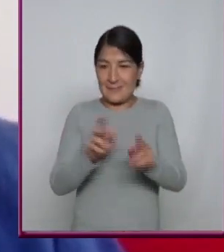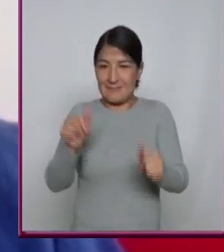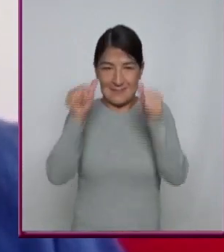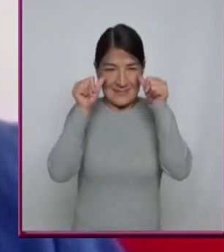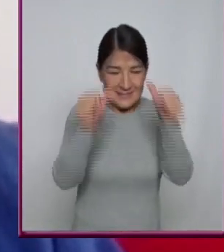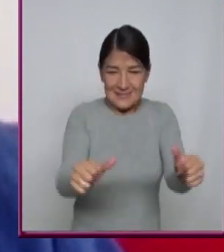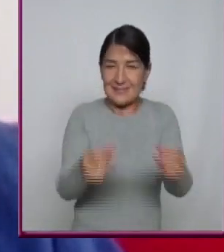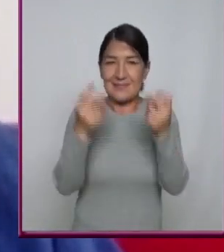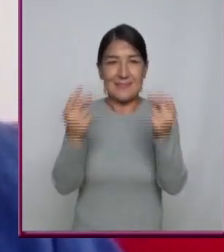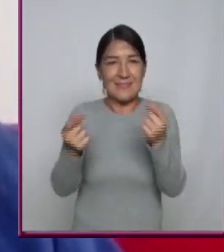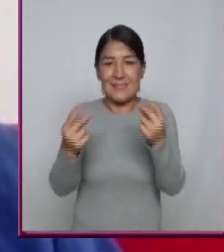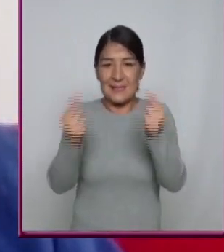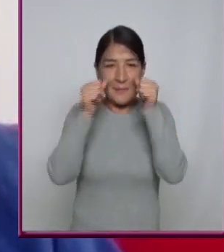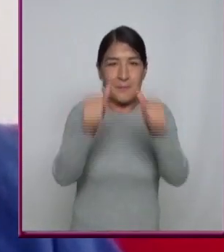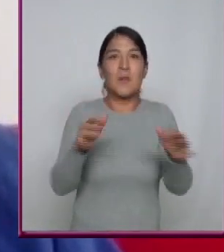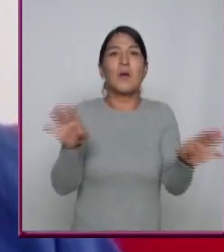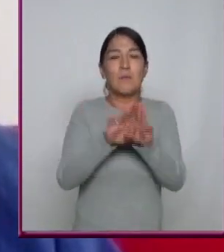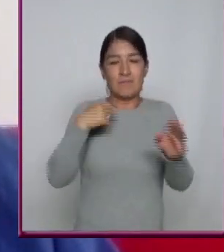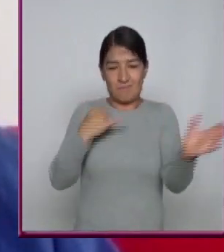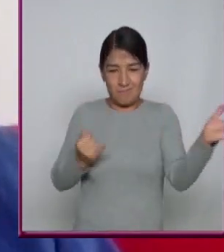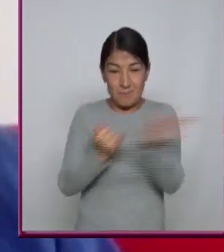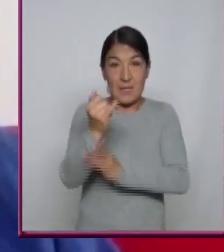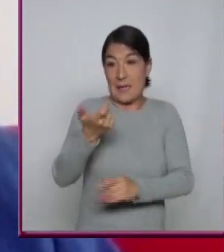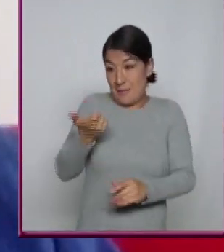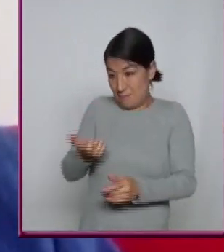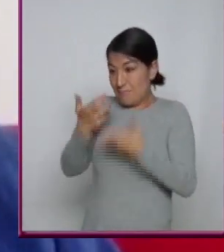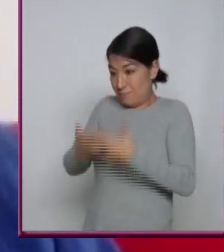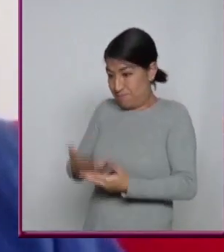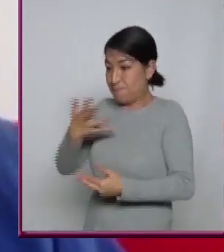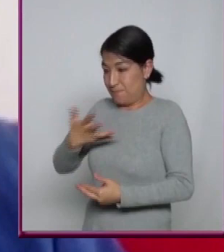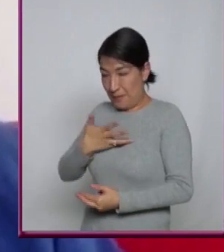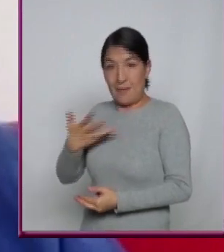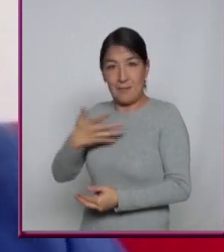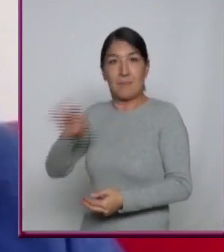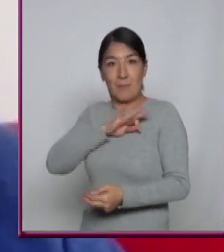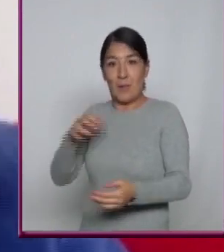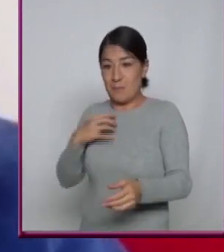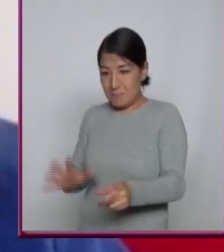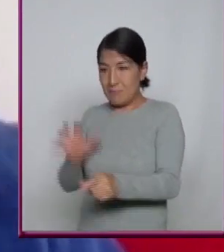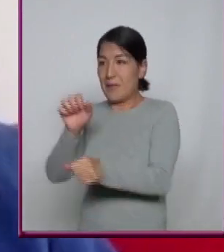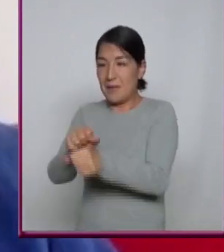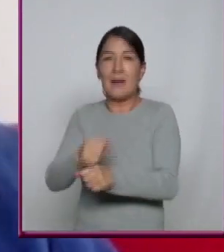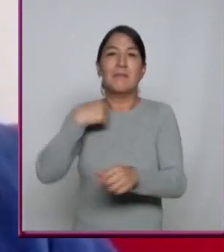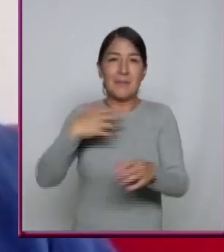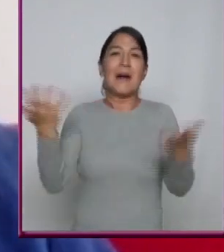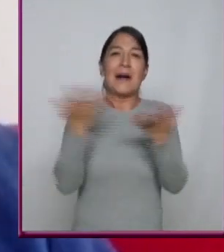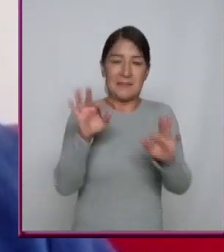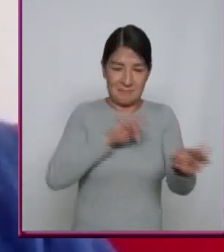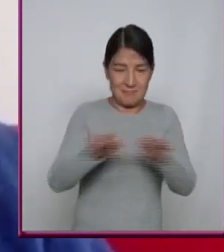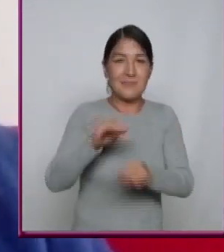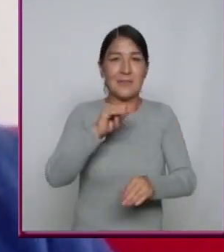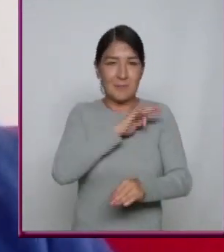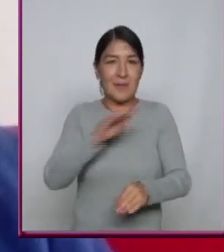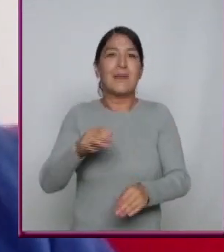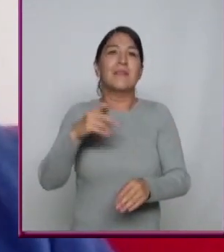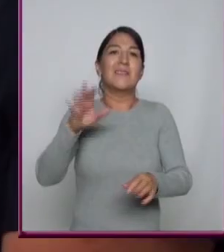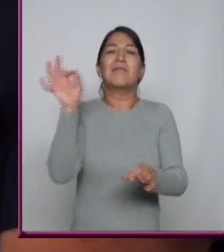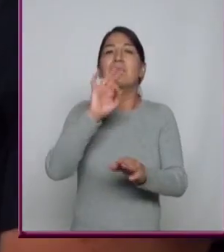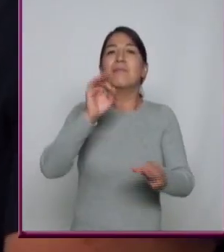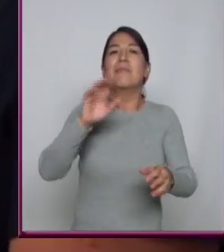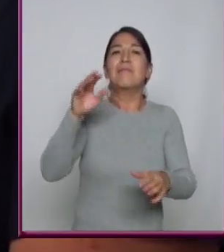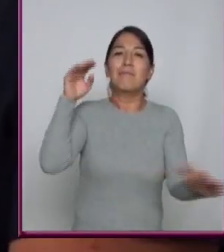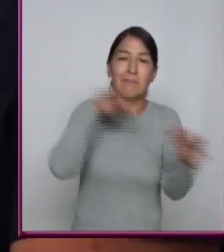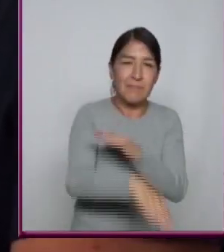Para tomar Las decisiones Adecuadas Con presupuestos Y con números Y pues no se te vaya A crear un caos Que después Tu empresa Se venga al pique